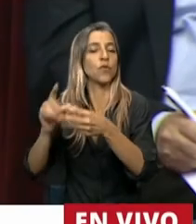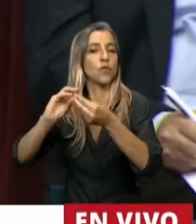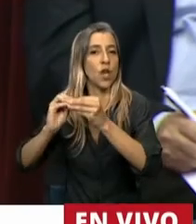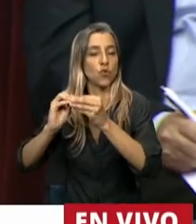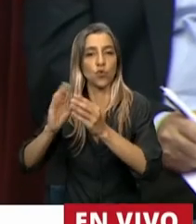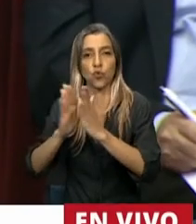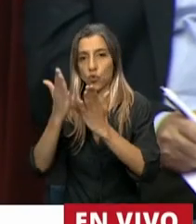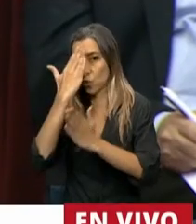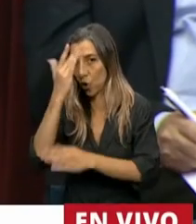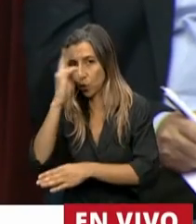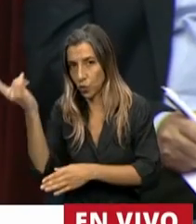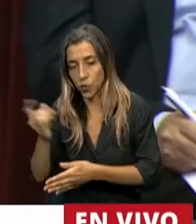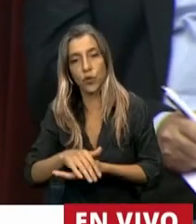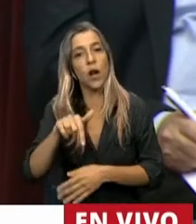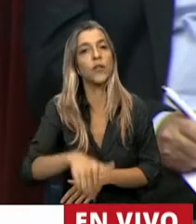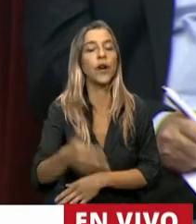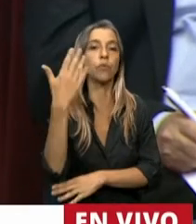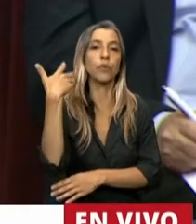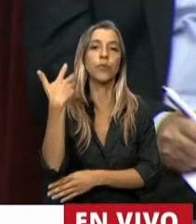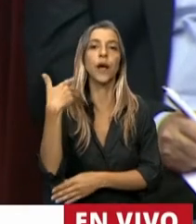Tiene la palabra el diputado Negri.